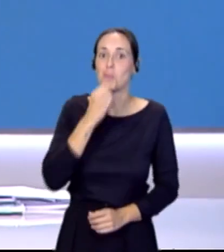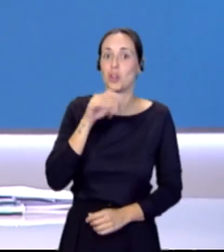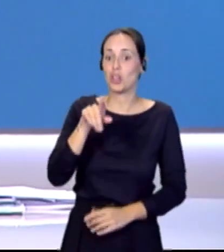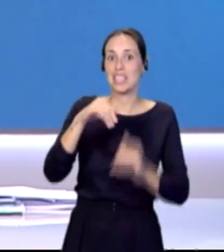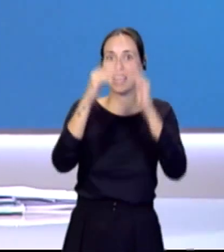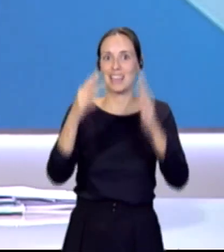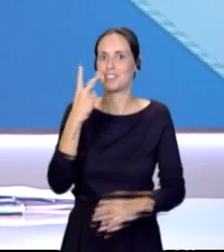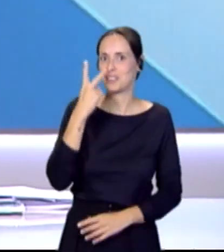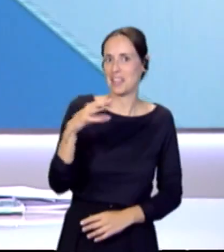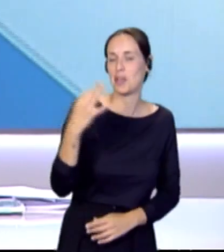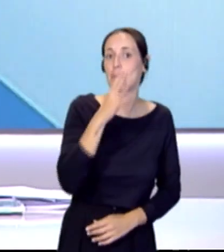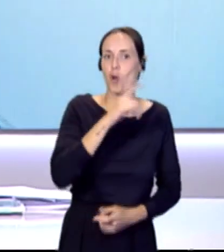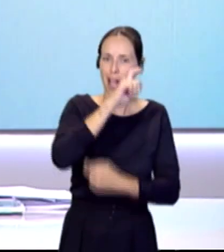sobre todo porque celebra su aniversario. Gracias, Miguel Ángel.